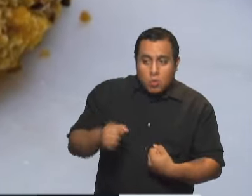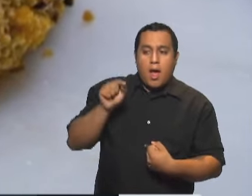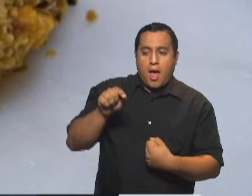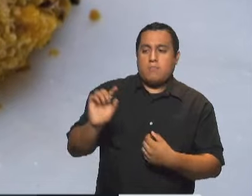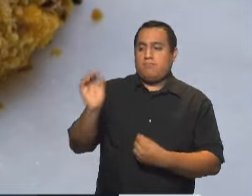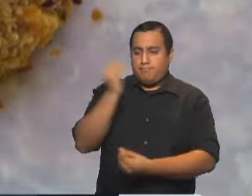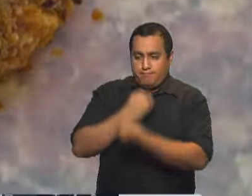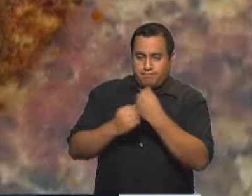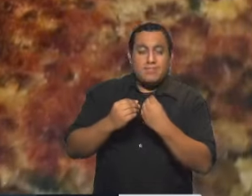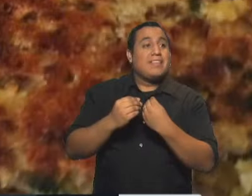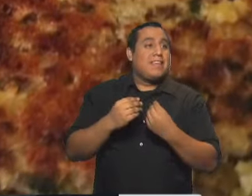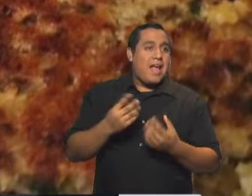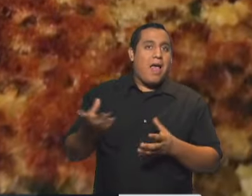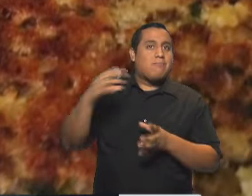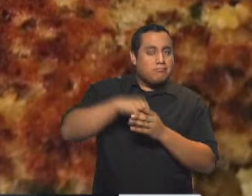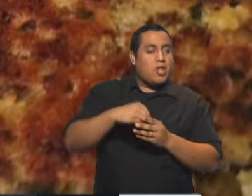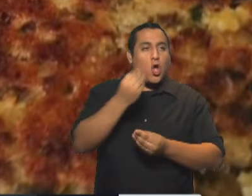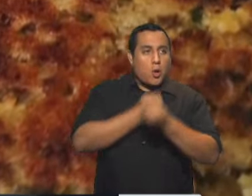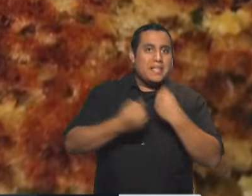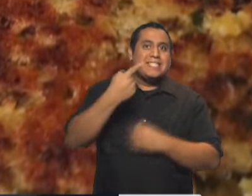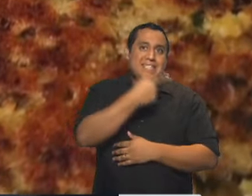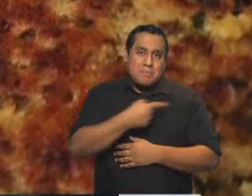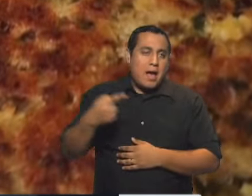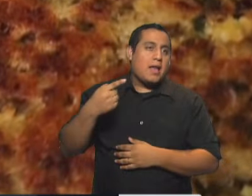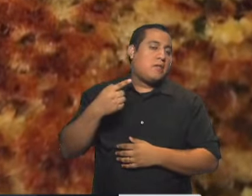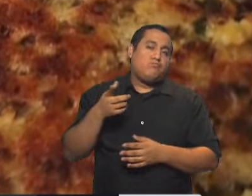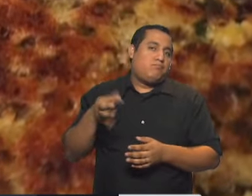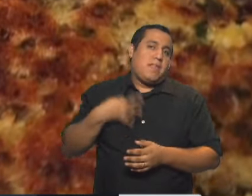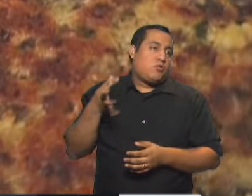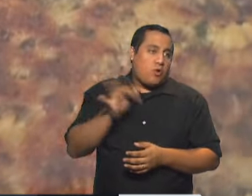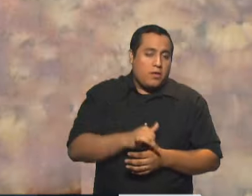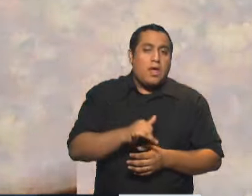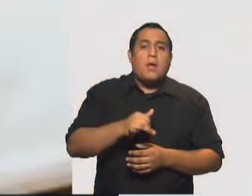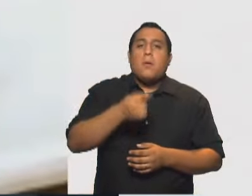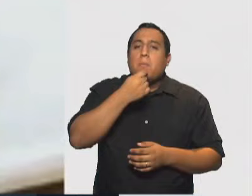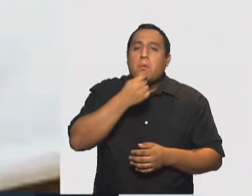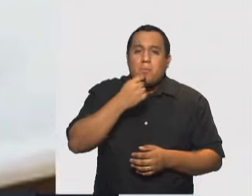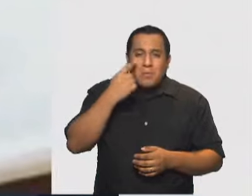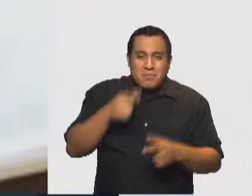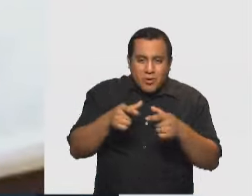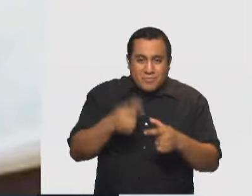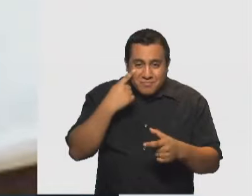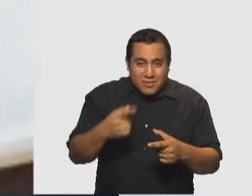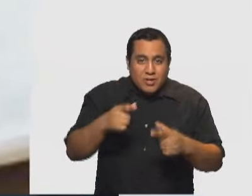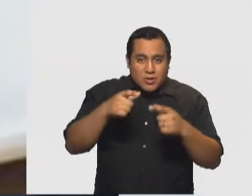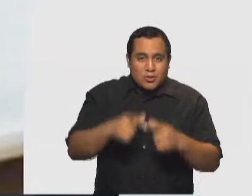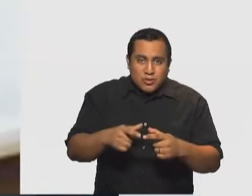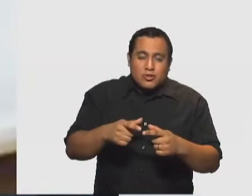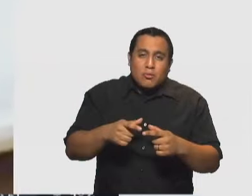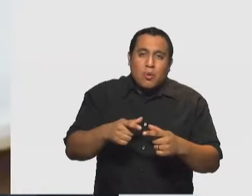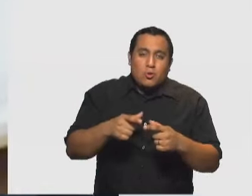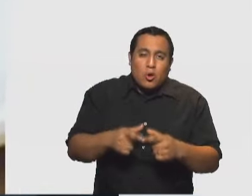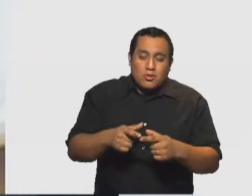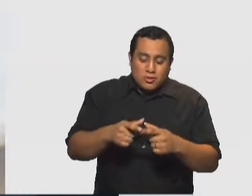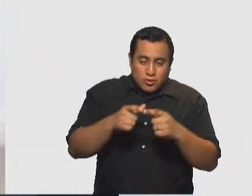dieta semanal, cotidiana, y me hablabas de recetas como el brownie que se puede hacer con legumbres, una